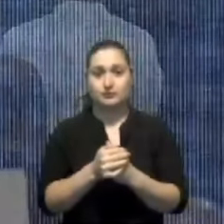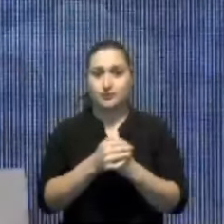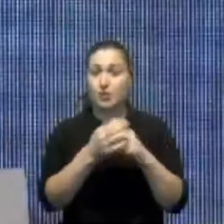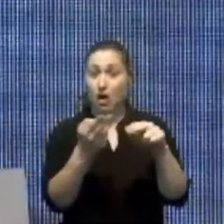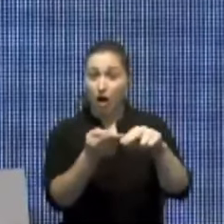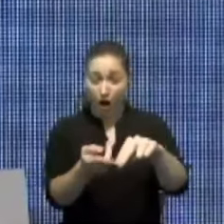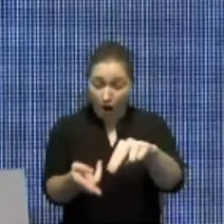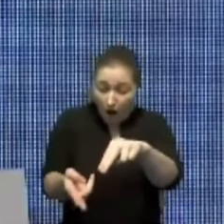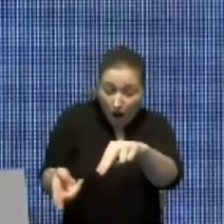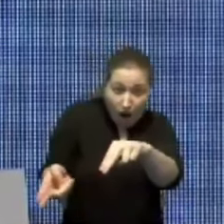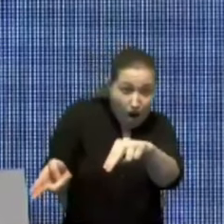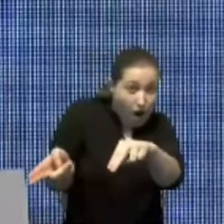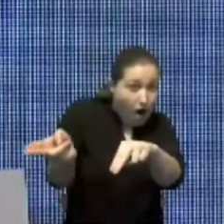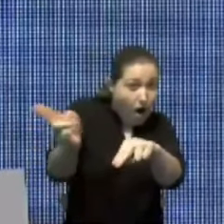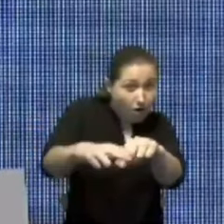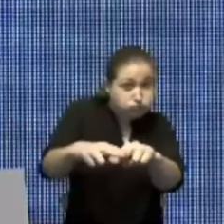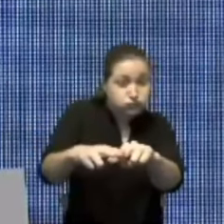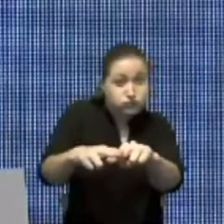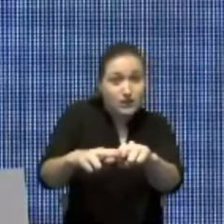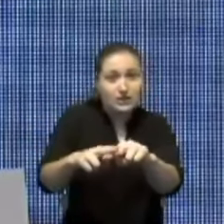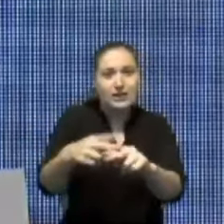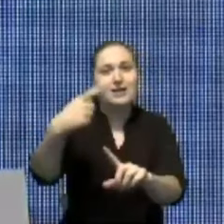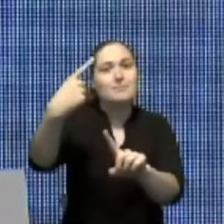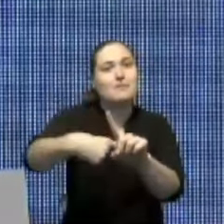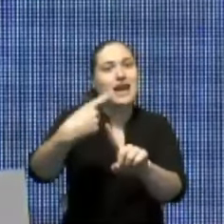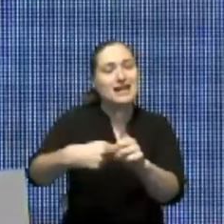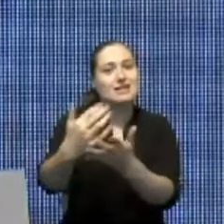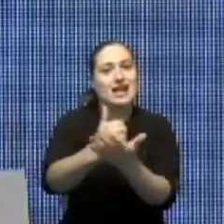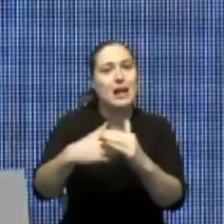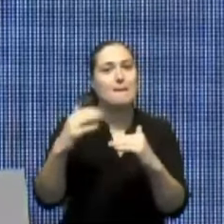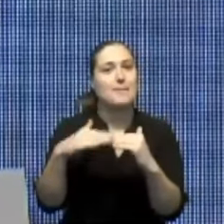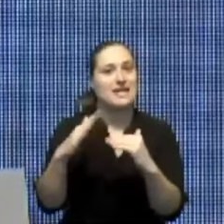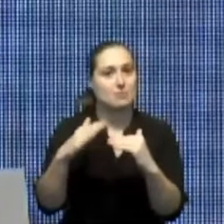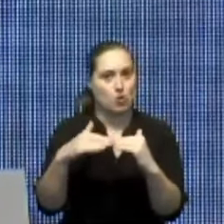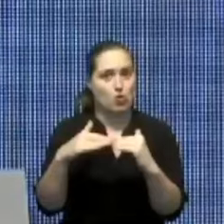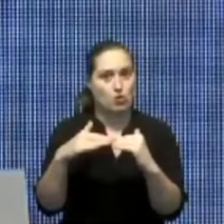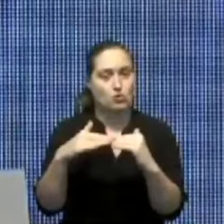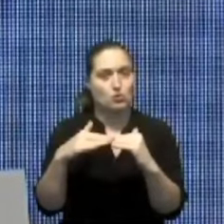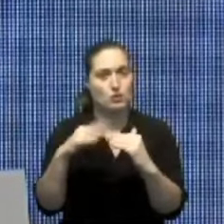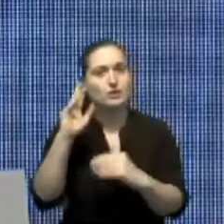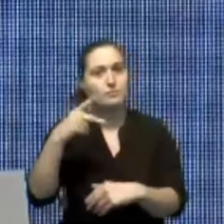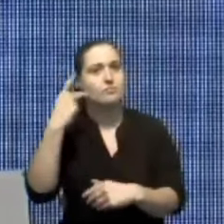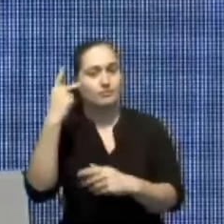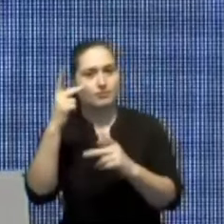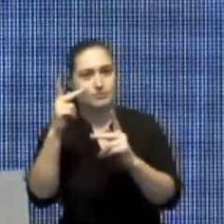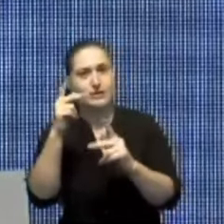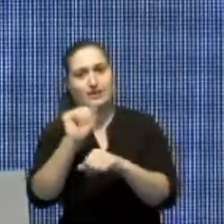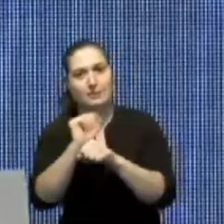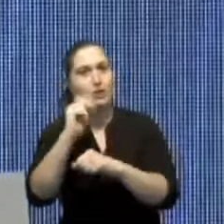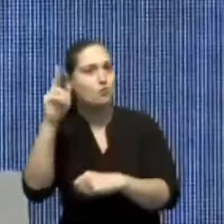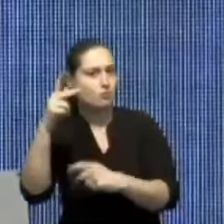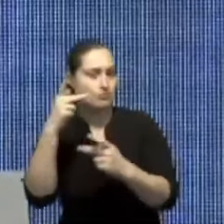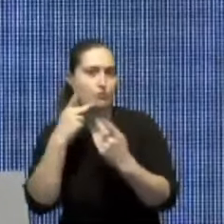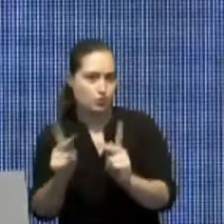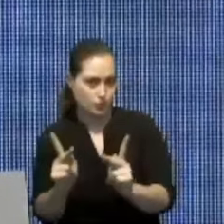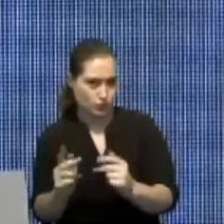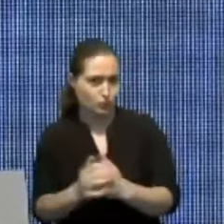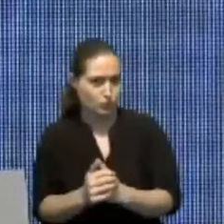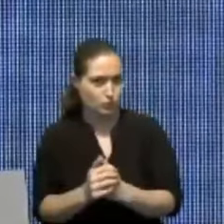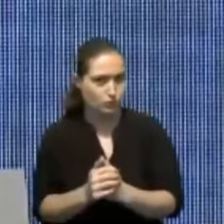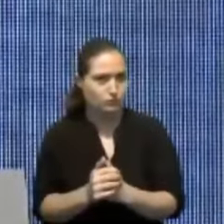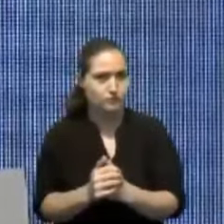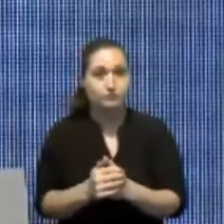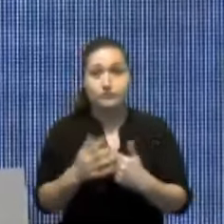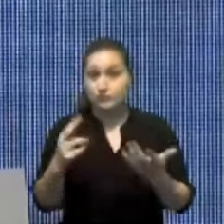significativo del salario mínimo del sector privado no sectorizado. Esta medida permitirá que el salario